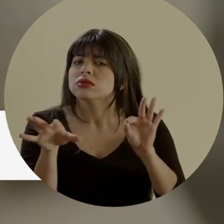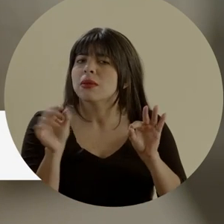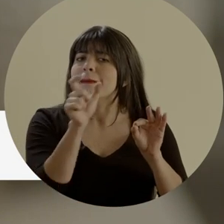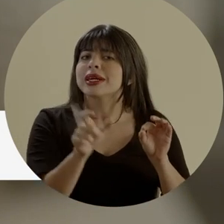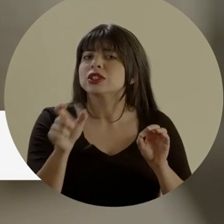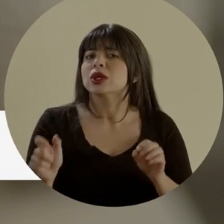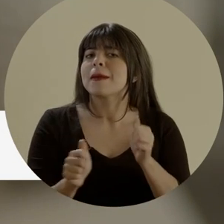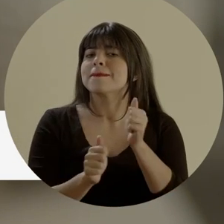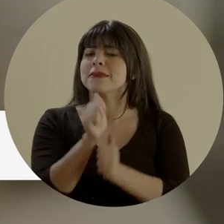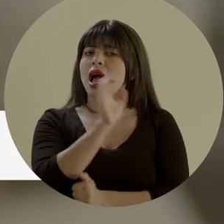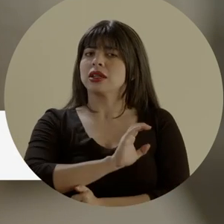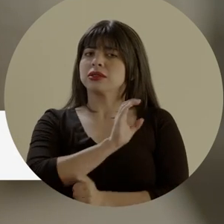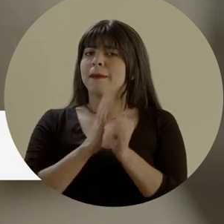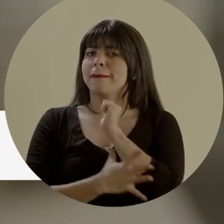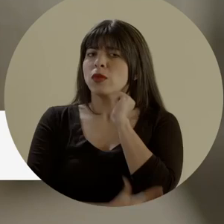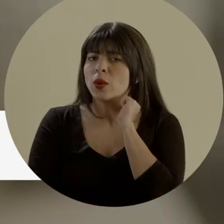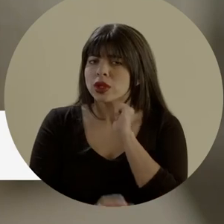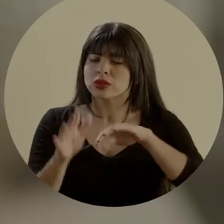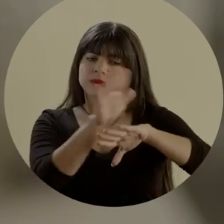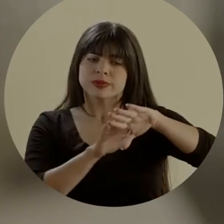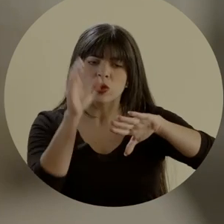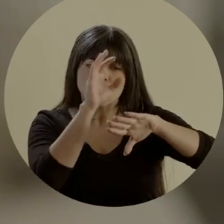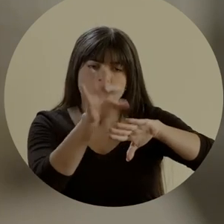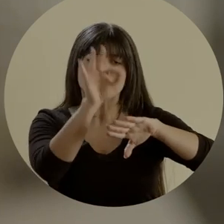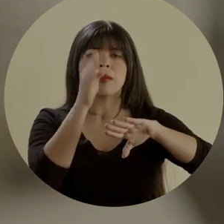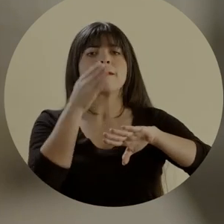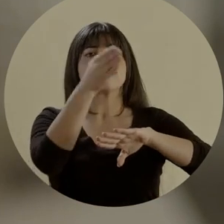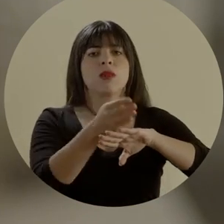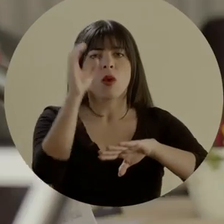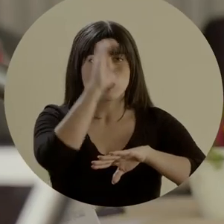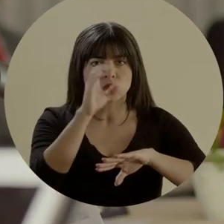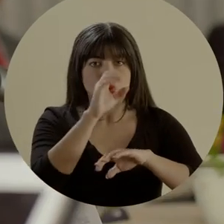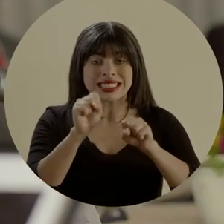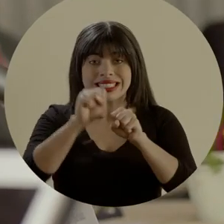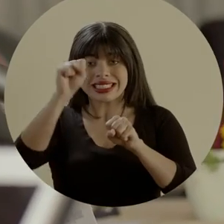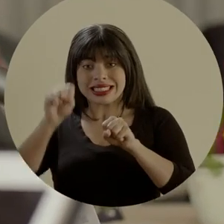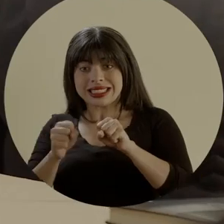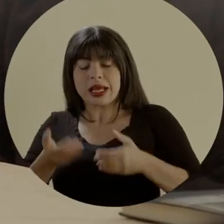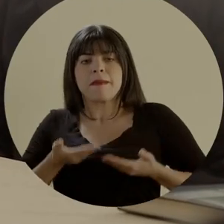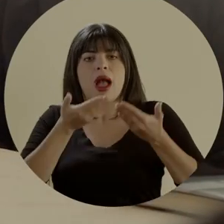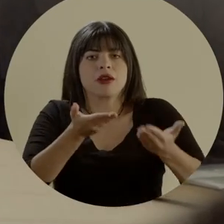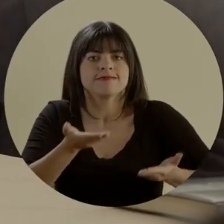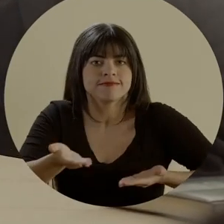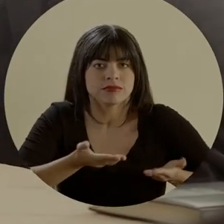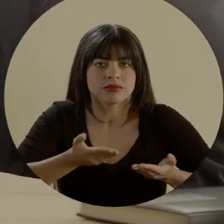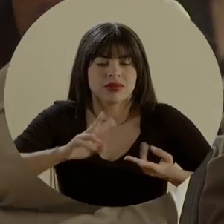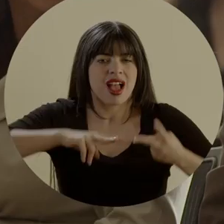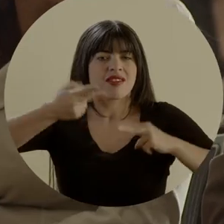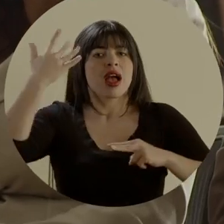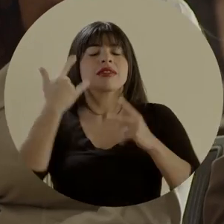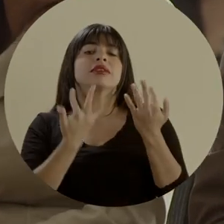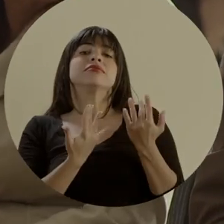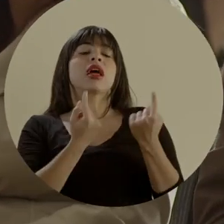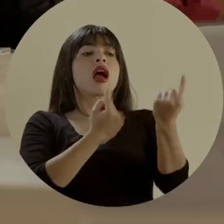Estos nos dicen dónde se encuentran las personas en mayor condición de pobreza para ir a buscarlas y poner el sistema a su